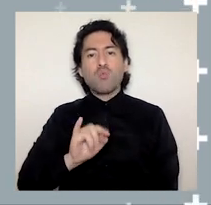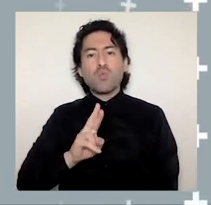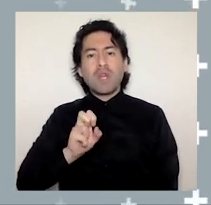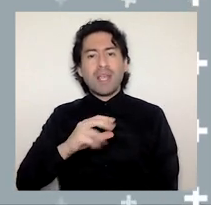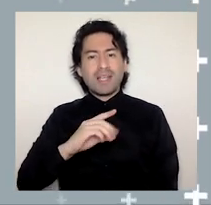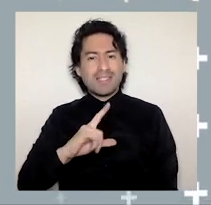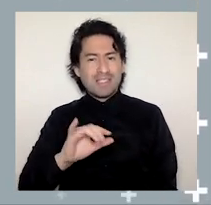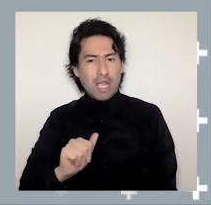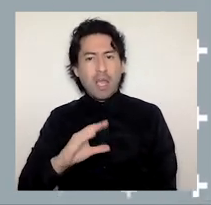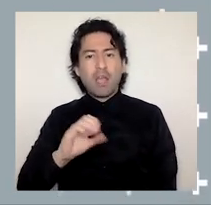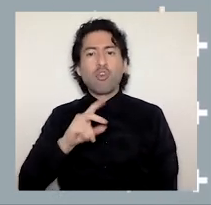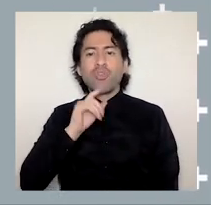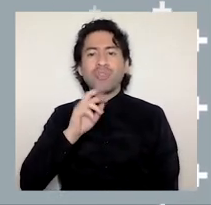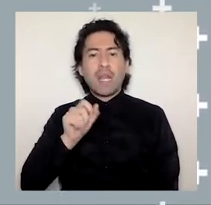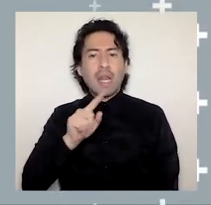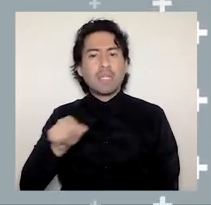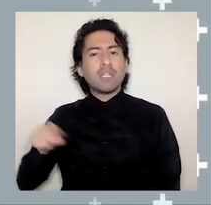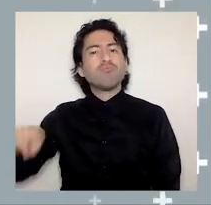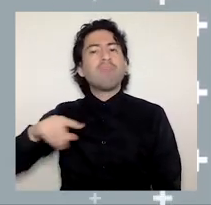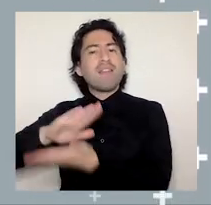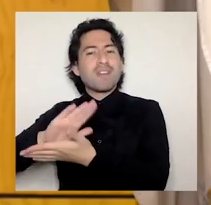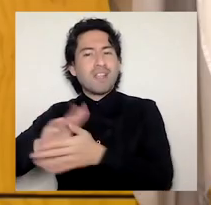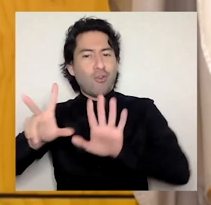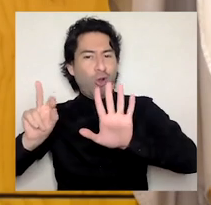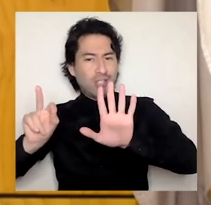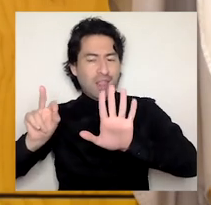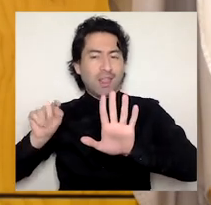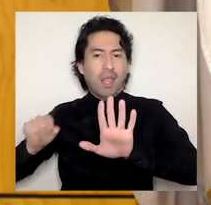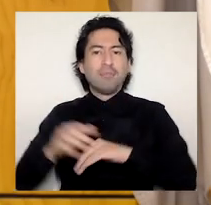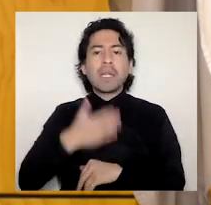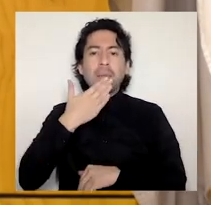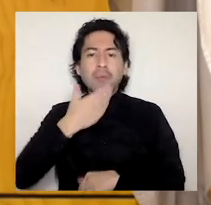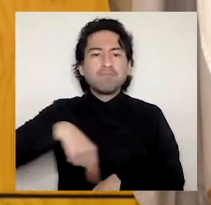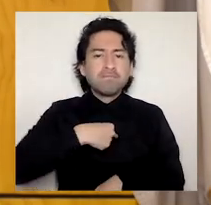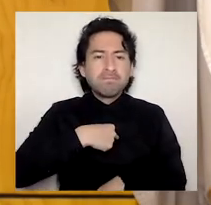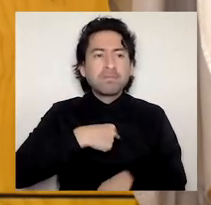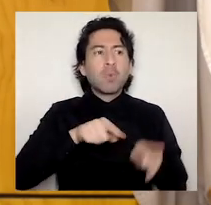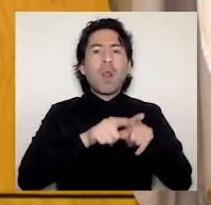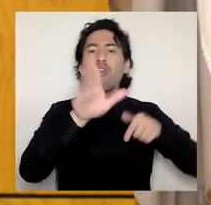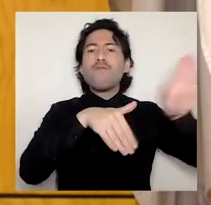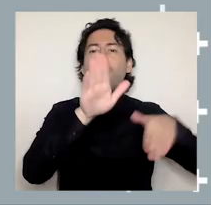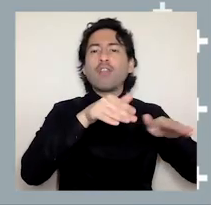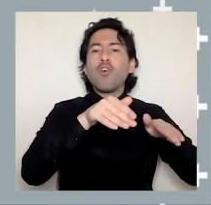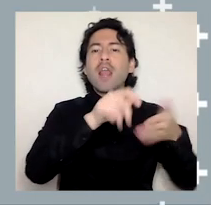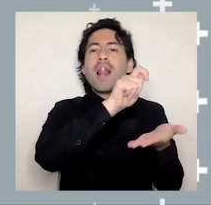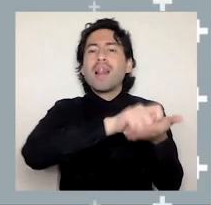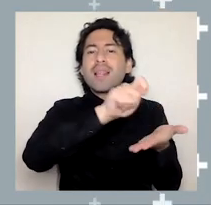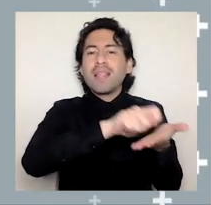Contreras, que celebró su aniversario número 80. Creamos la Convocatoria Literaria Nacional